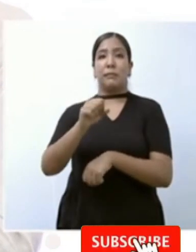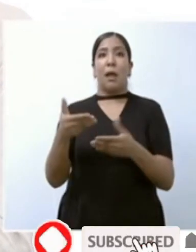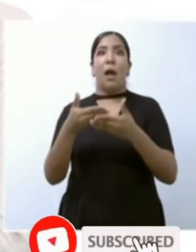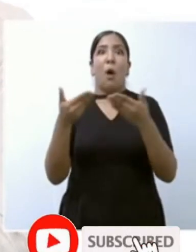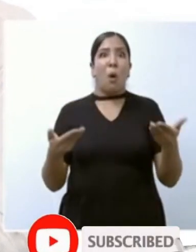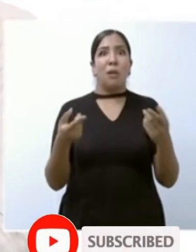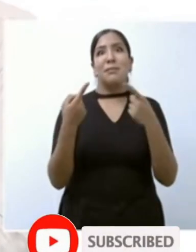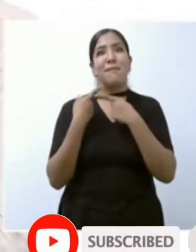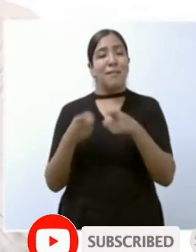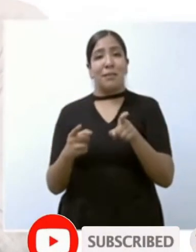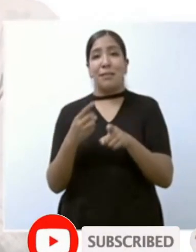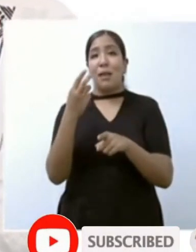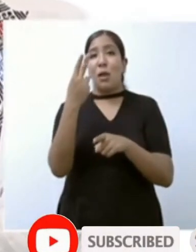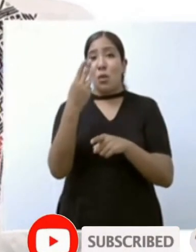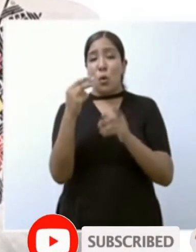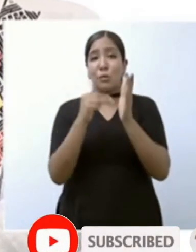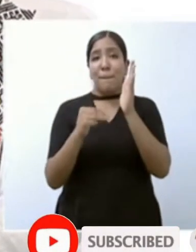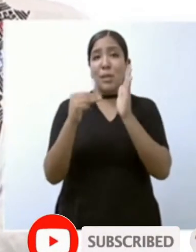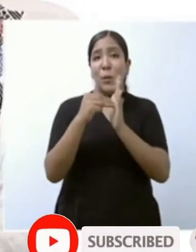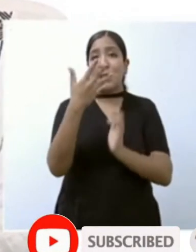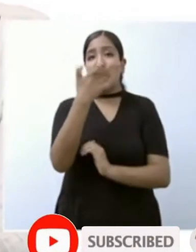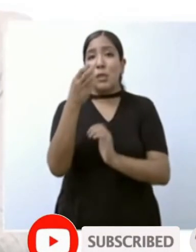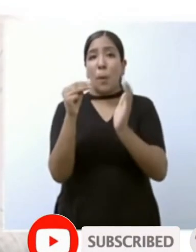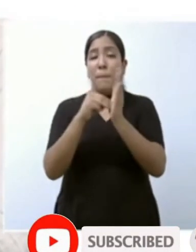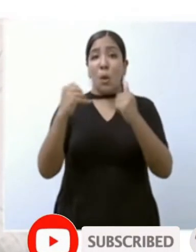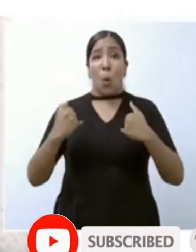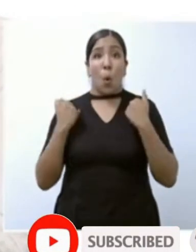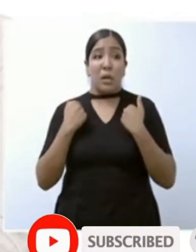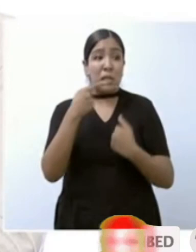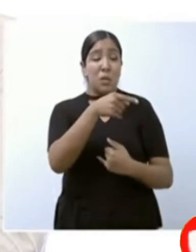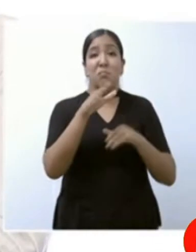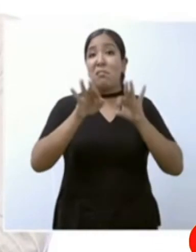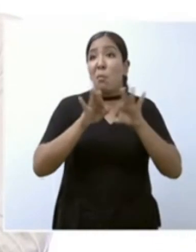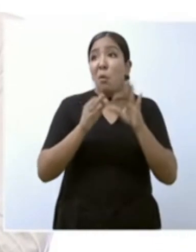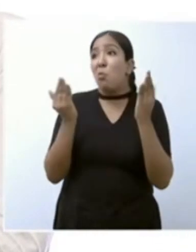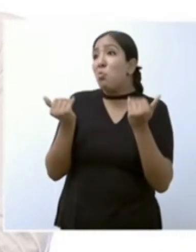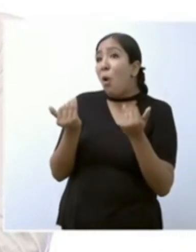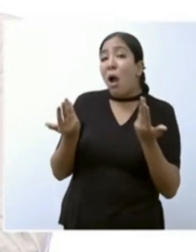que no tienen estudio que no tienen posibilidad de trabajo son contratados